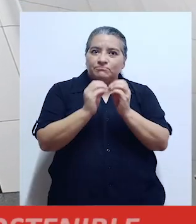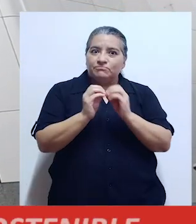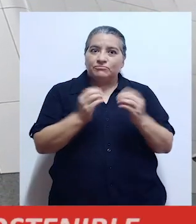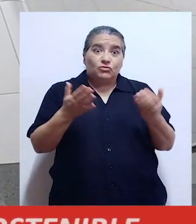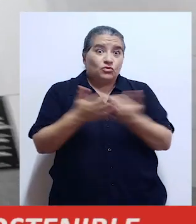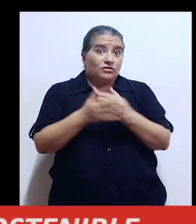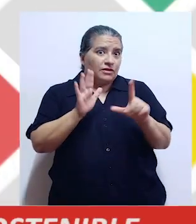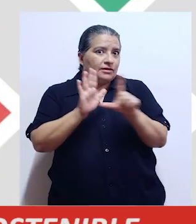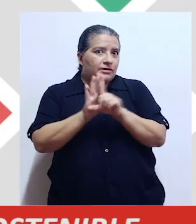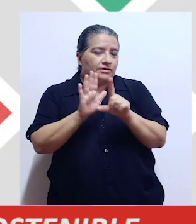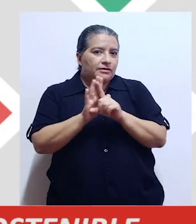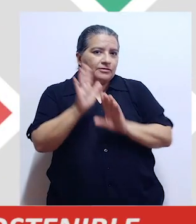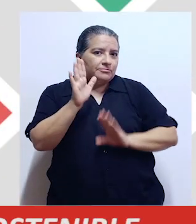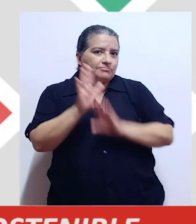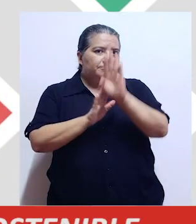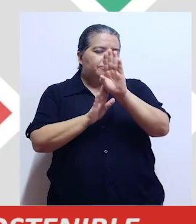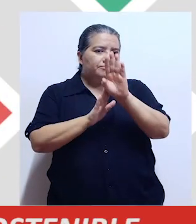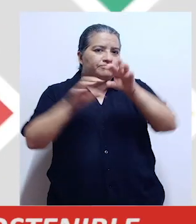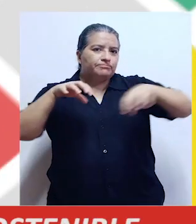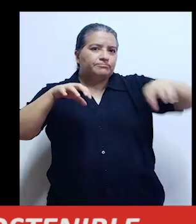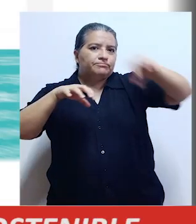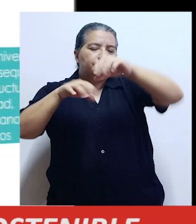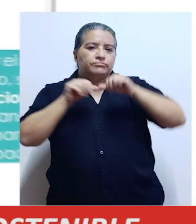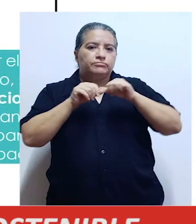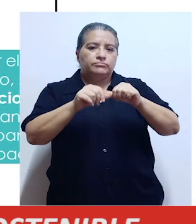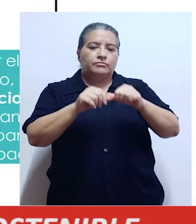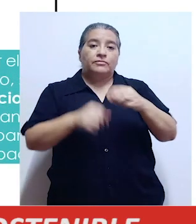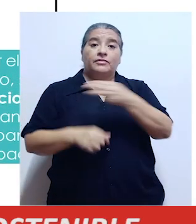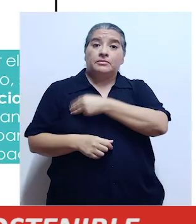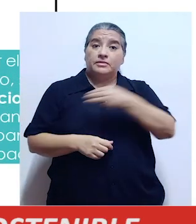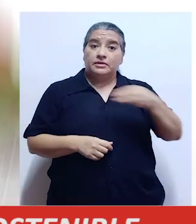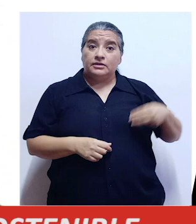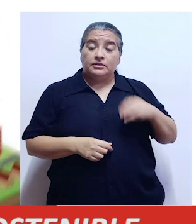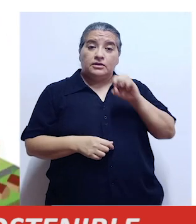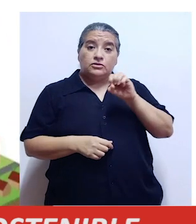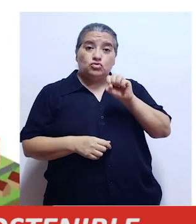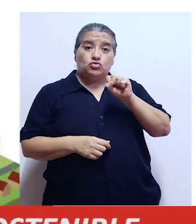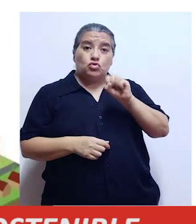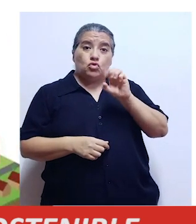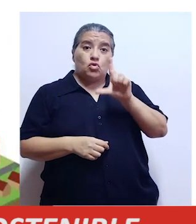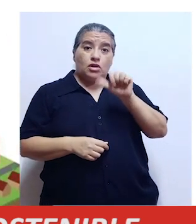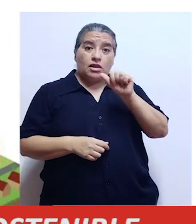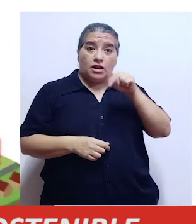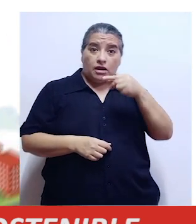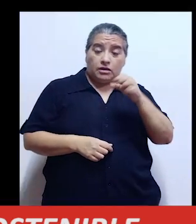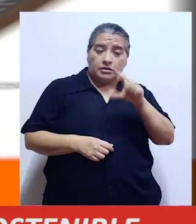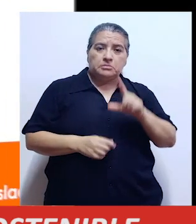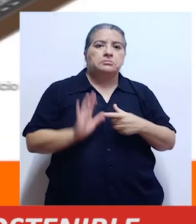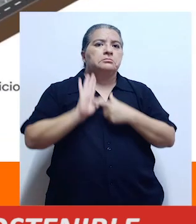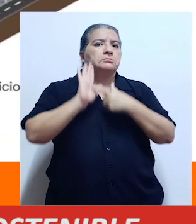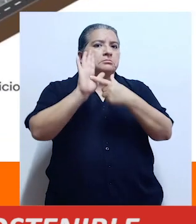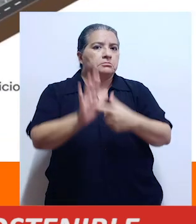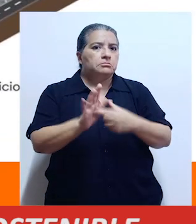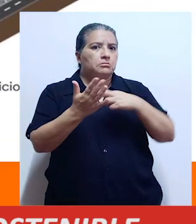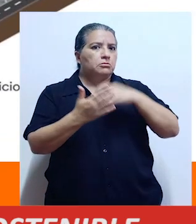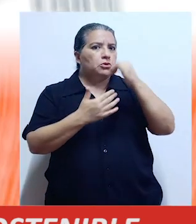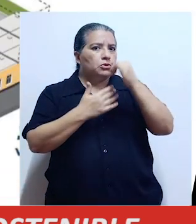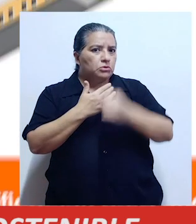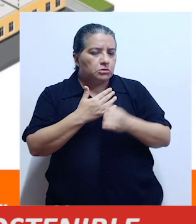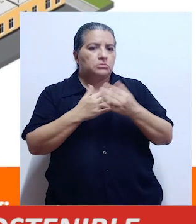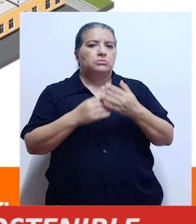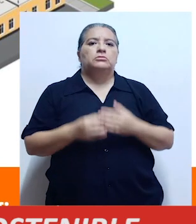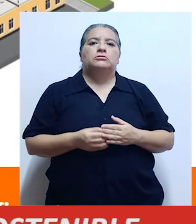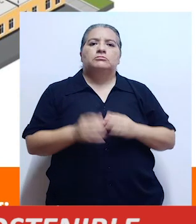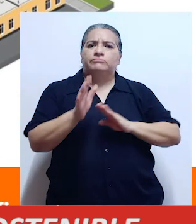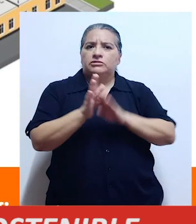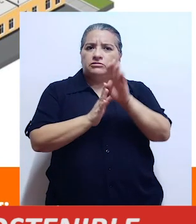Alistan nueva ley de desarrollo urbano sostenible La ministra Solángel Fernández presentó el anteproyecto de la ley de